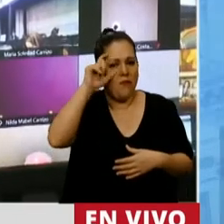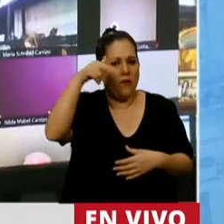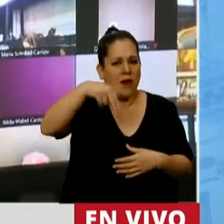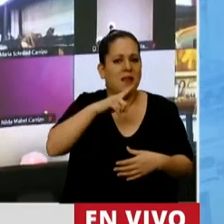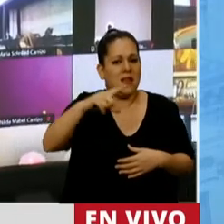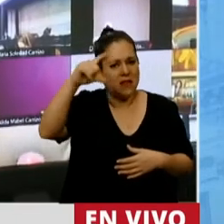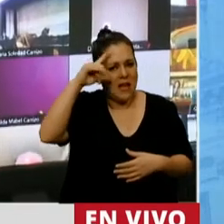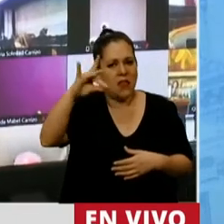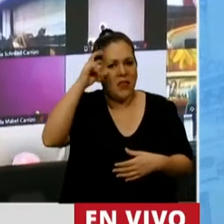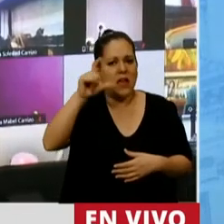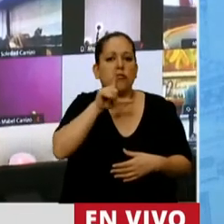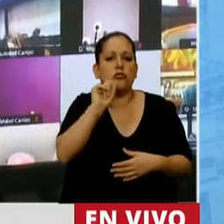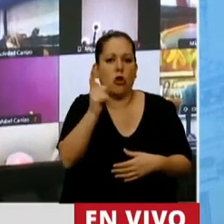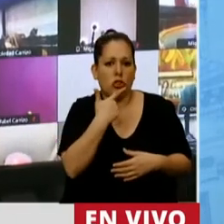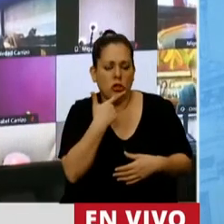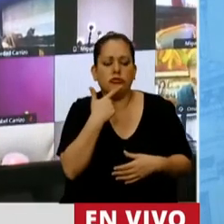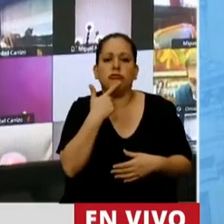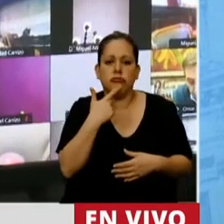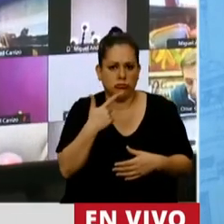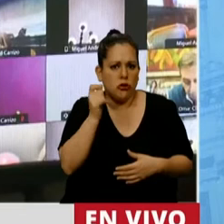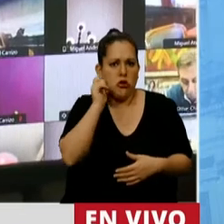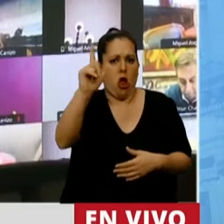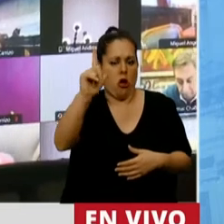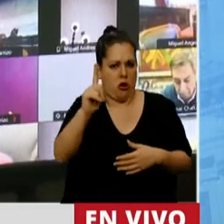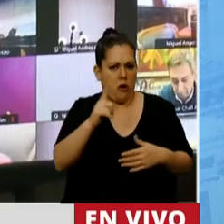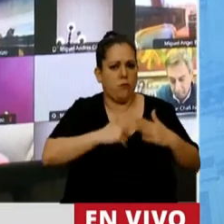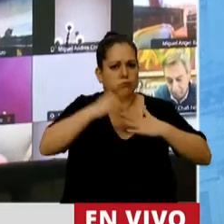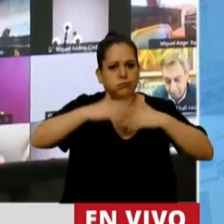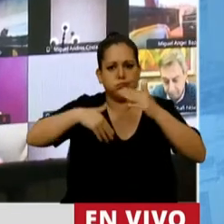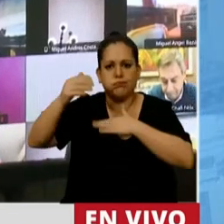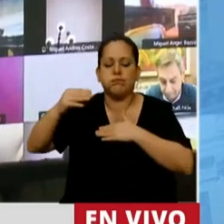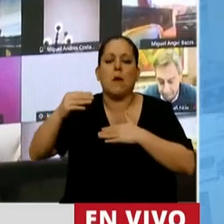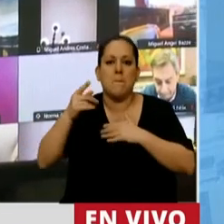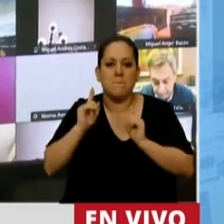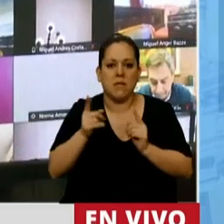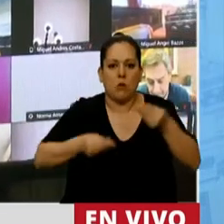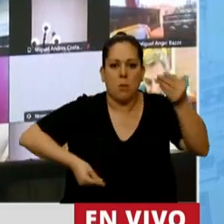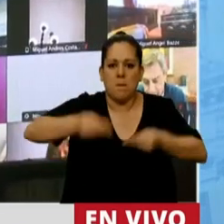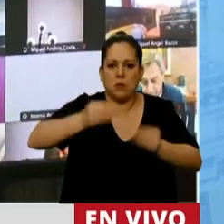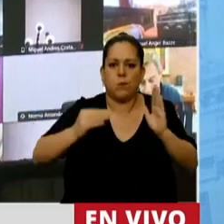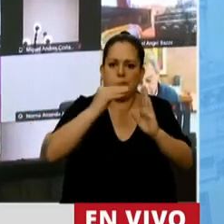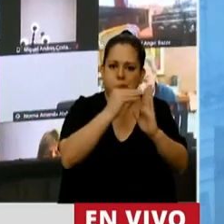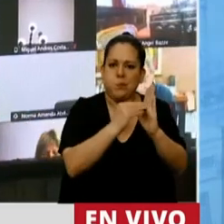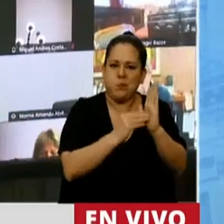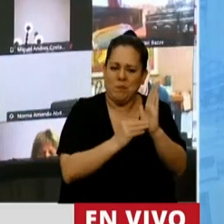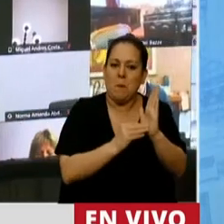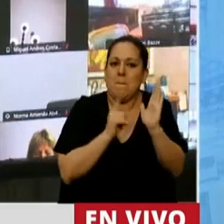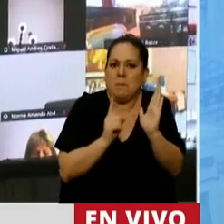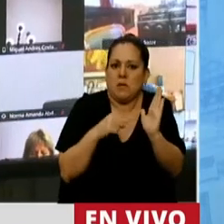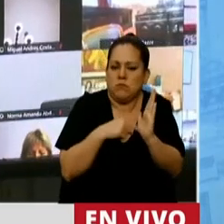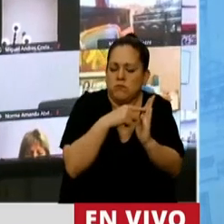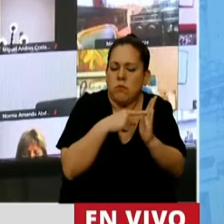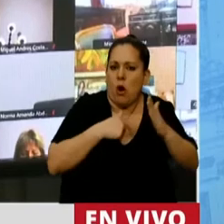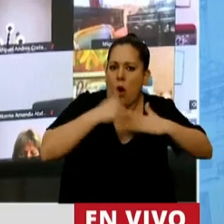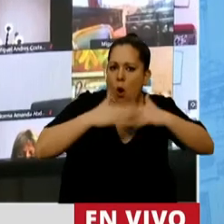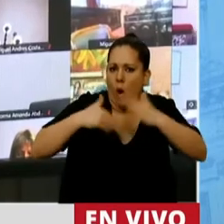ha podido incluir muchas de estas obras en el presupuesto. Obras que son importantes para nuestros pueblos por